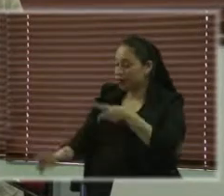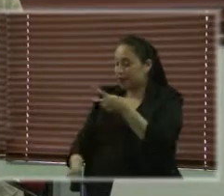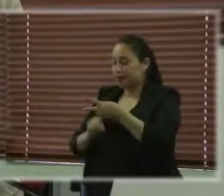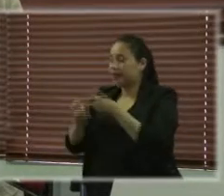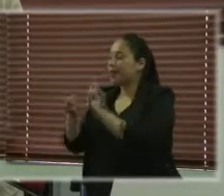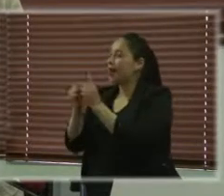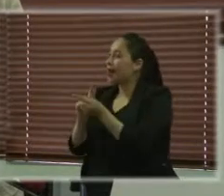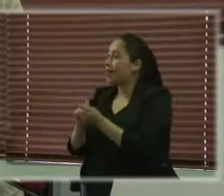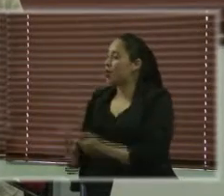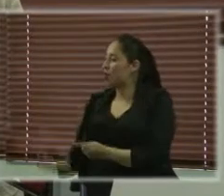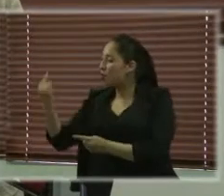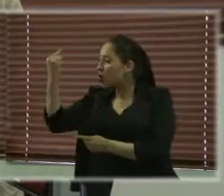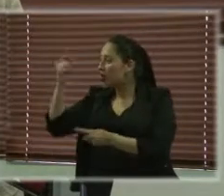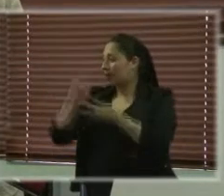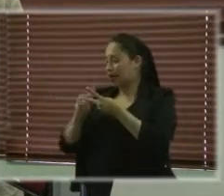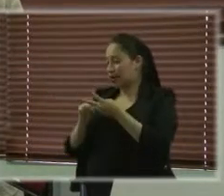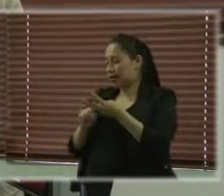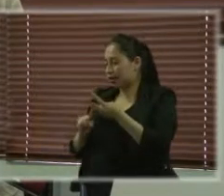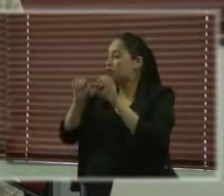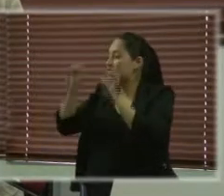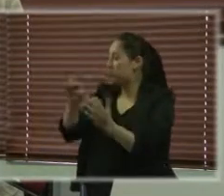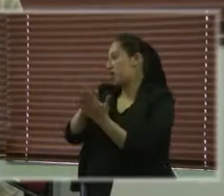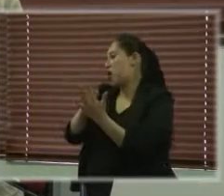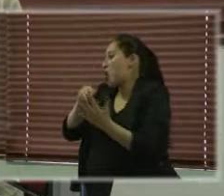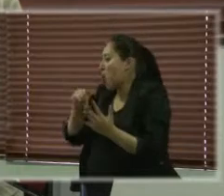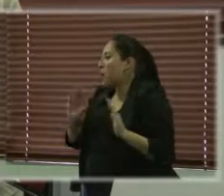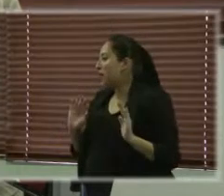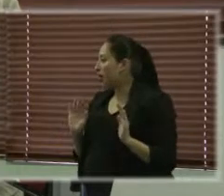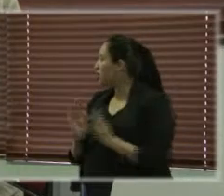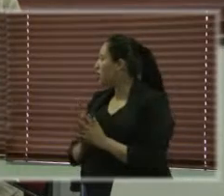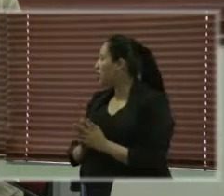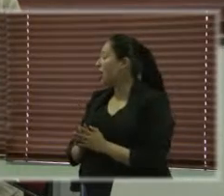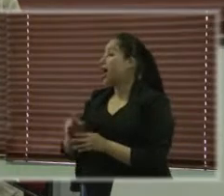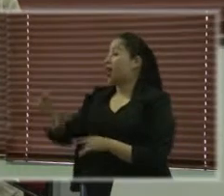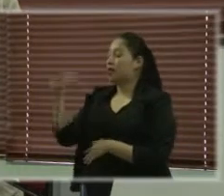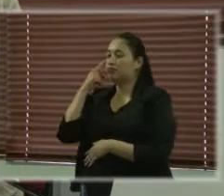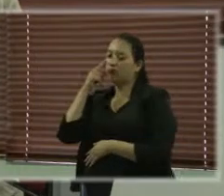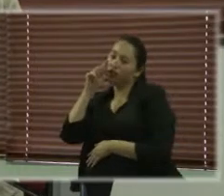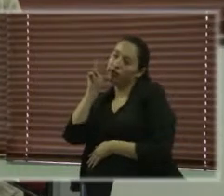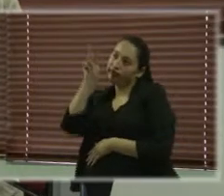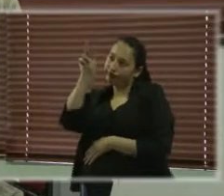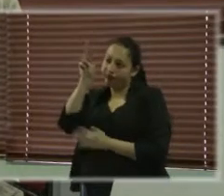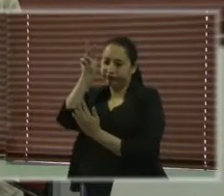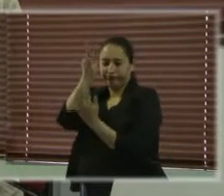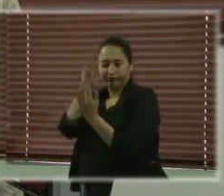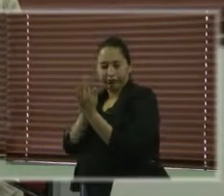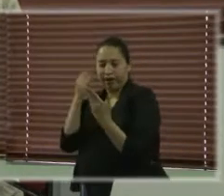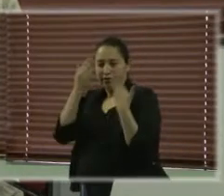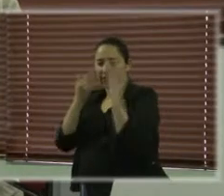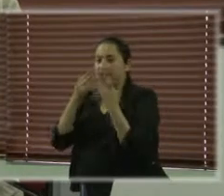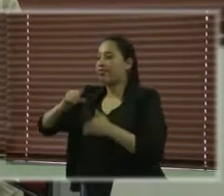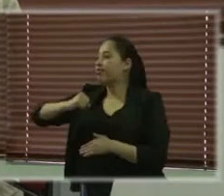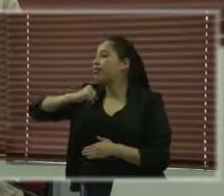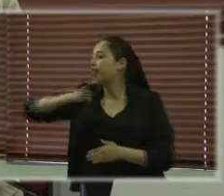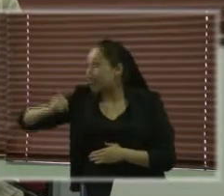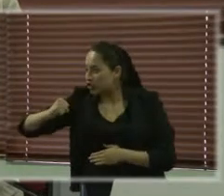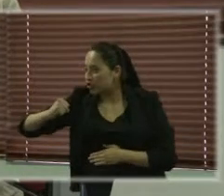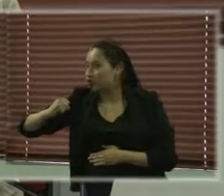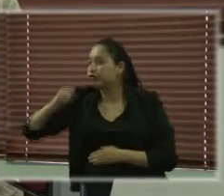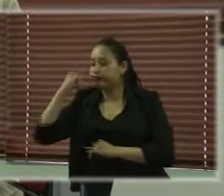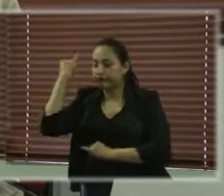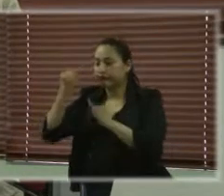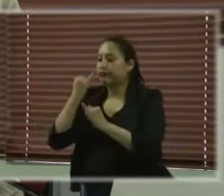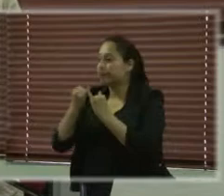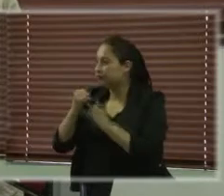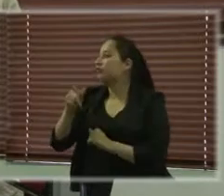también que es replicable, se refiere a alguno de los derechos identificados y reconocidos por la